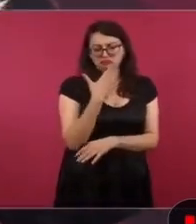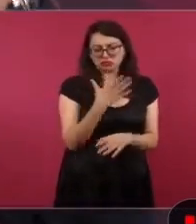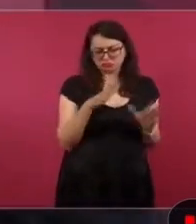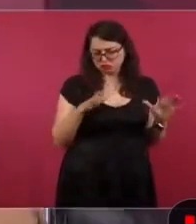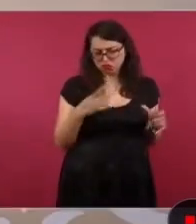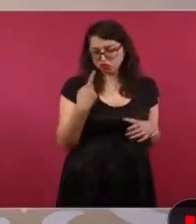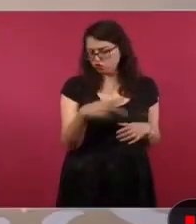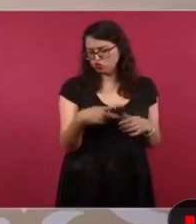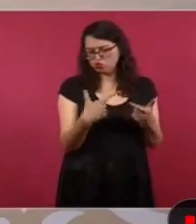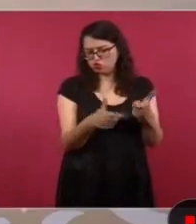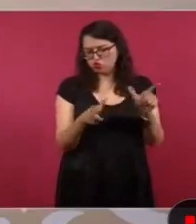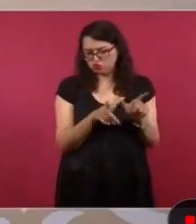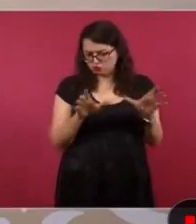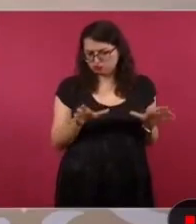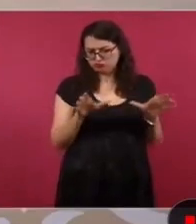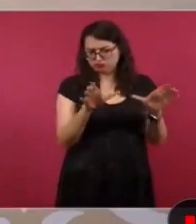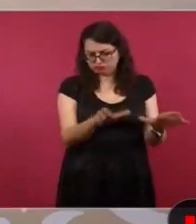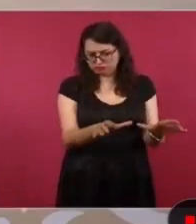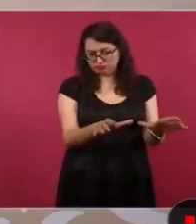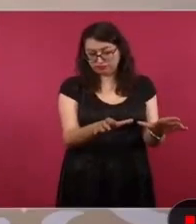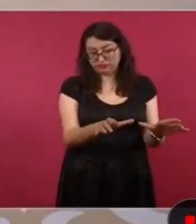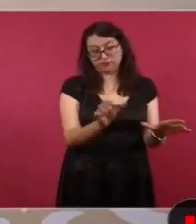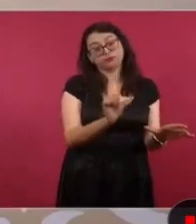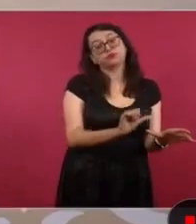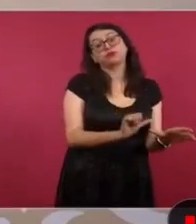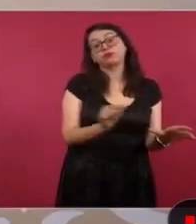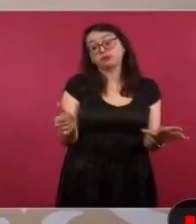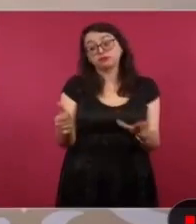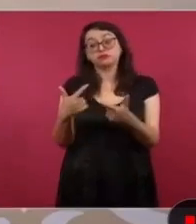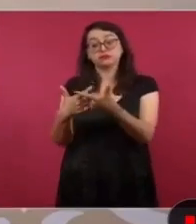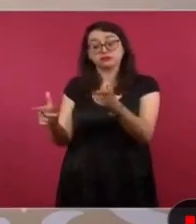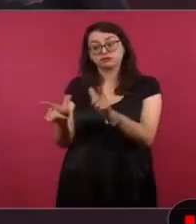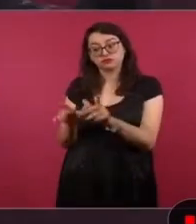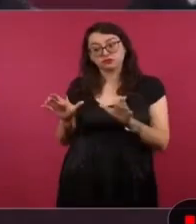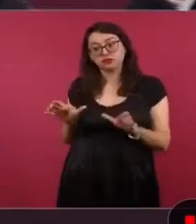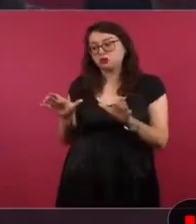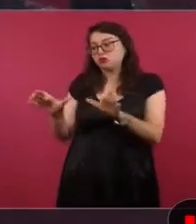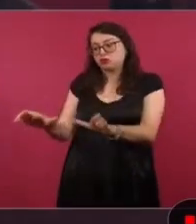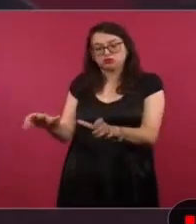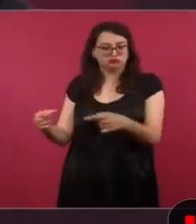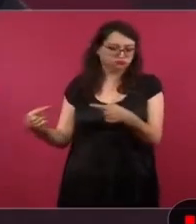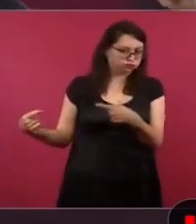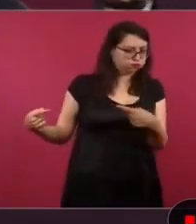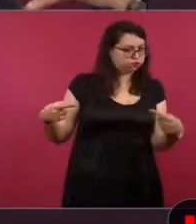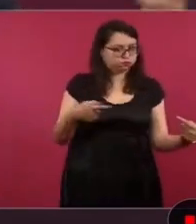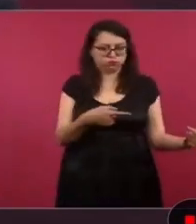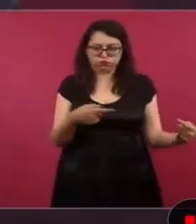opositor, como sucede en todos lados,